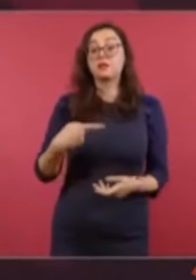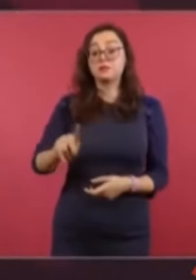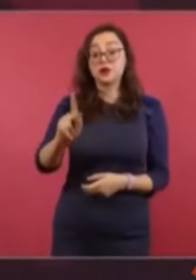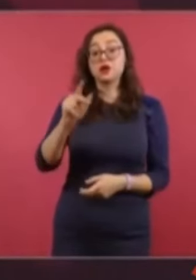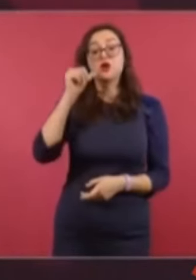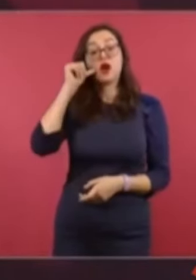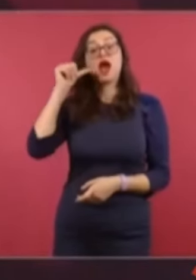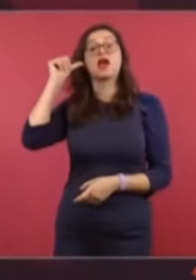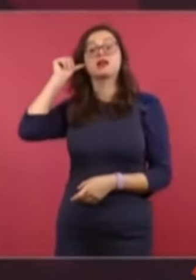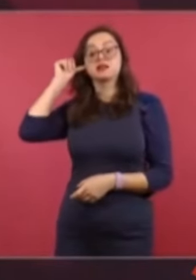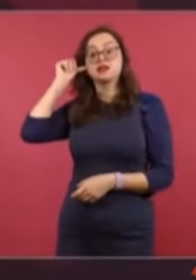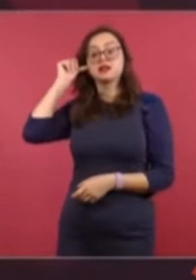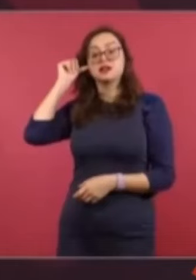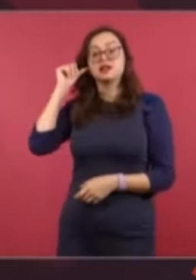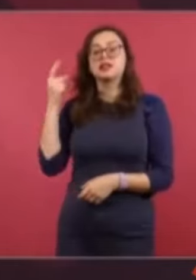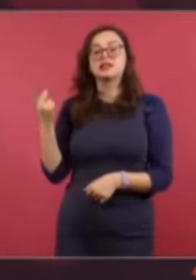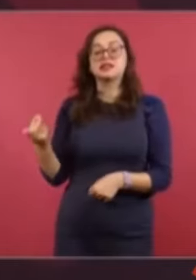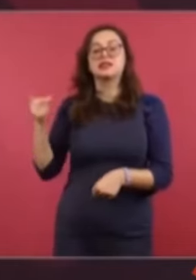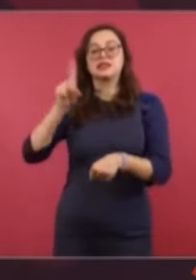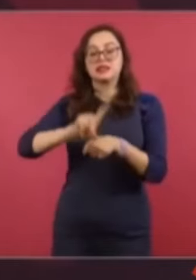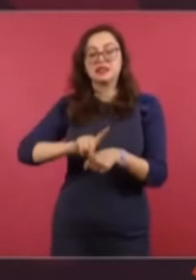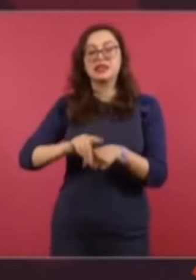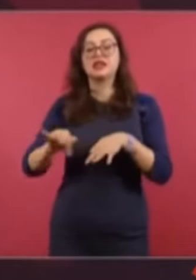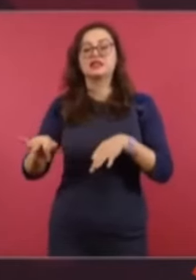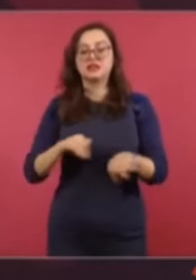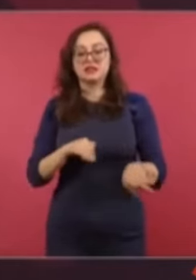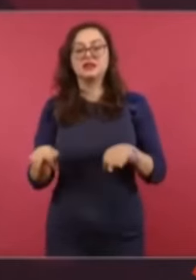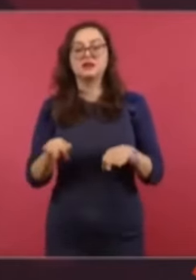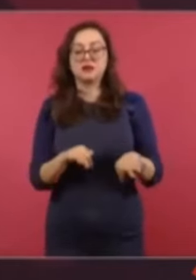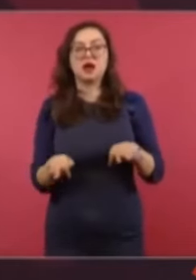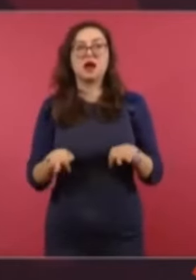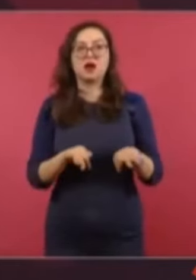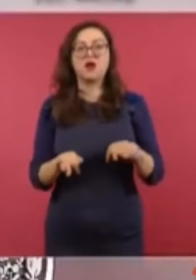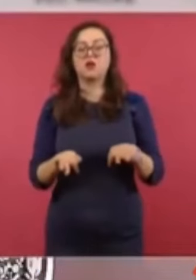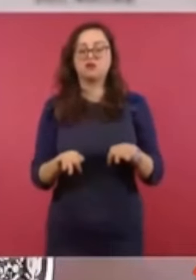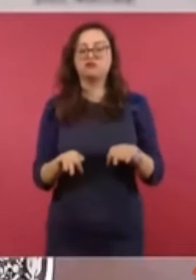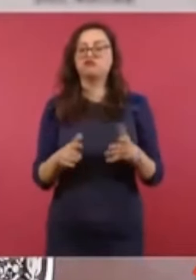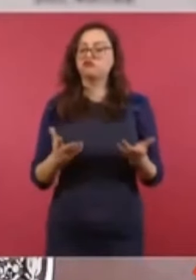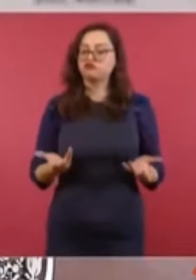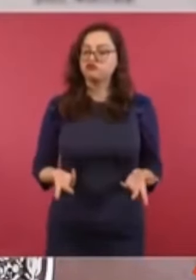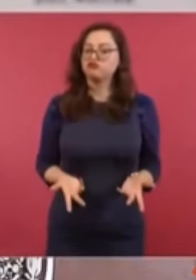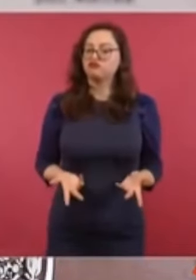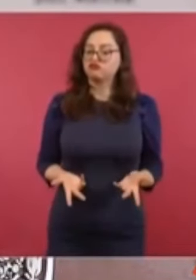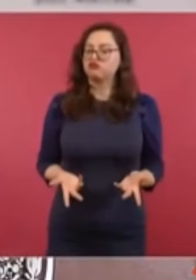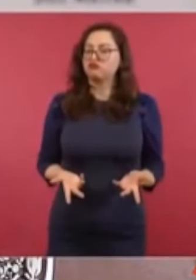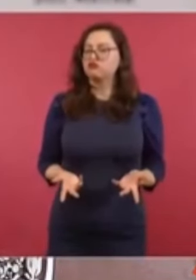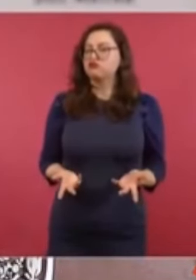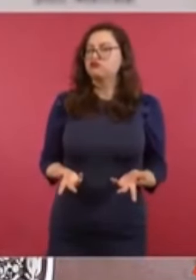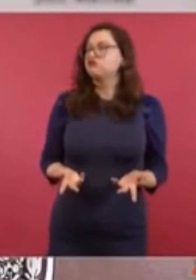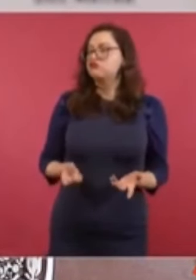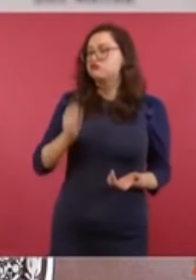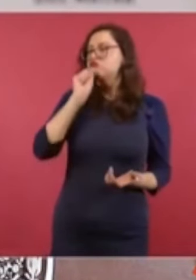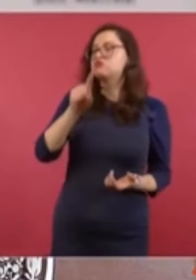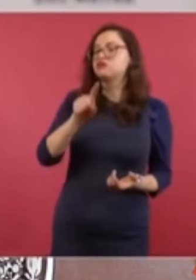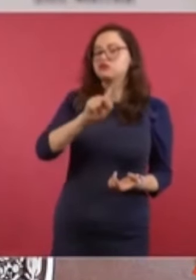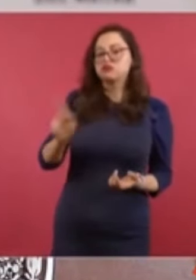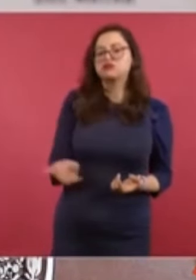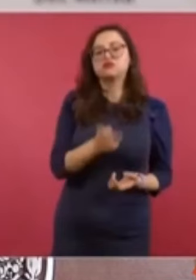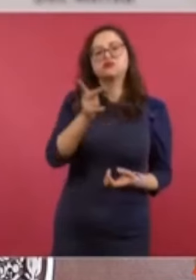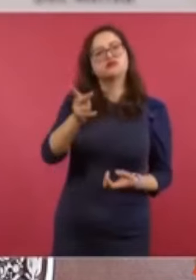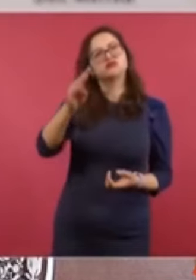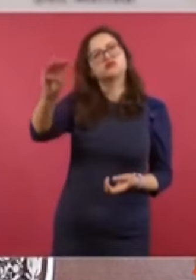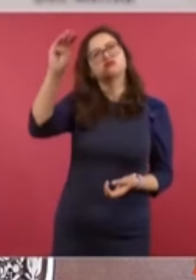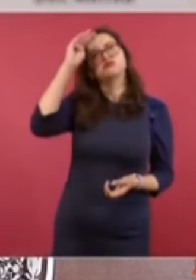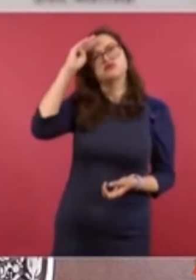se podía plantear la misma pregunta, ¿quiénes